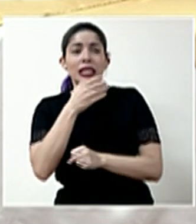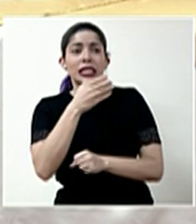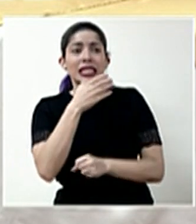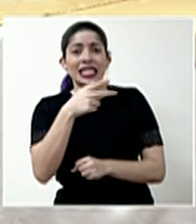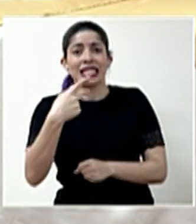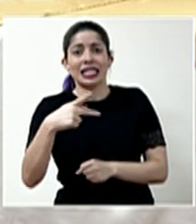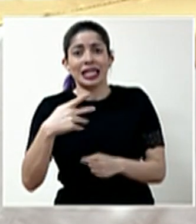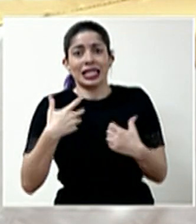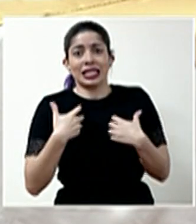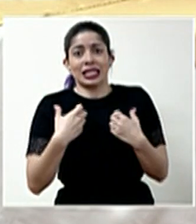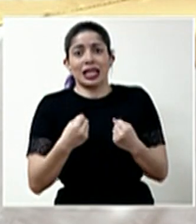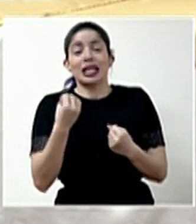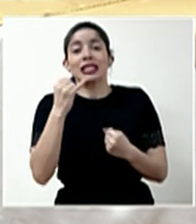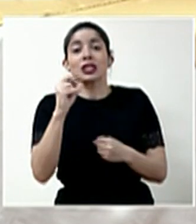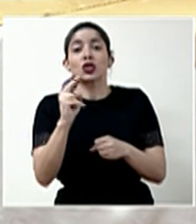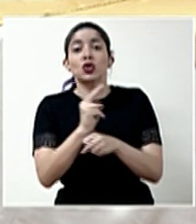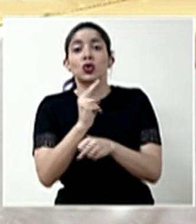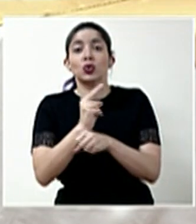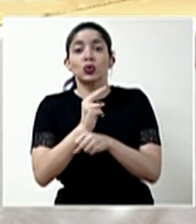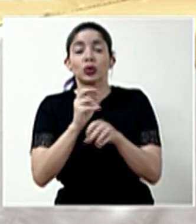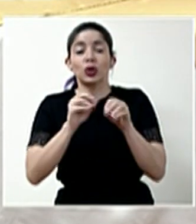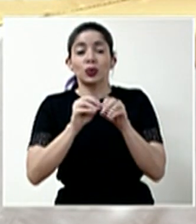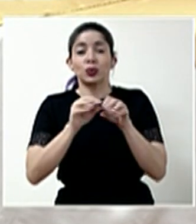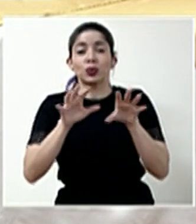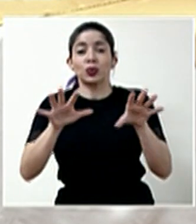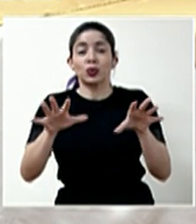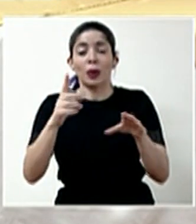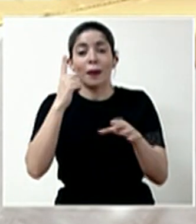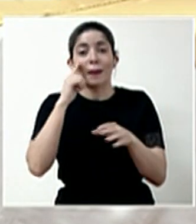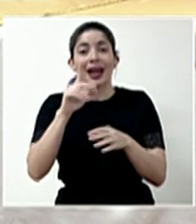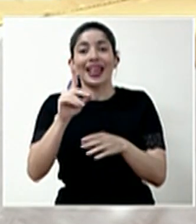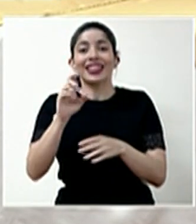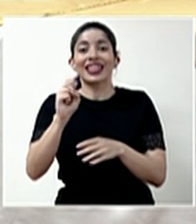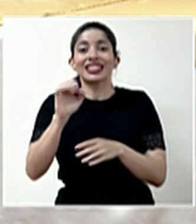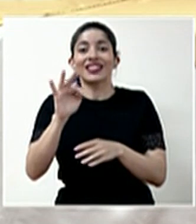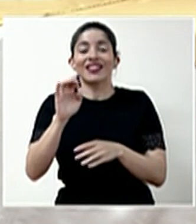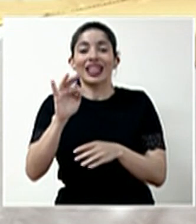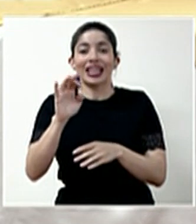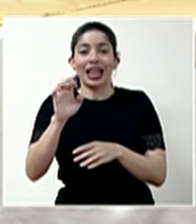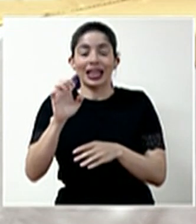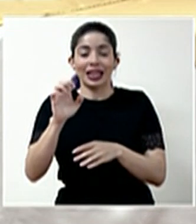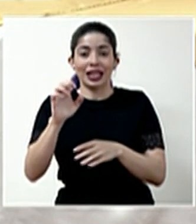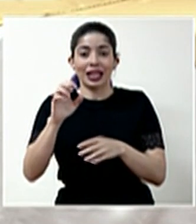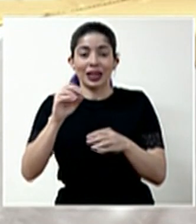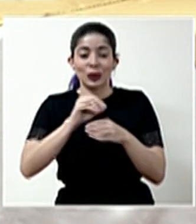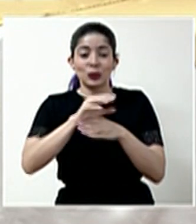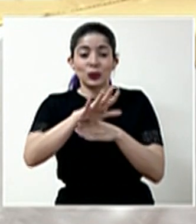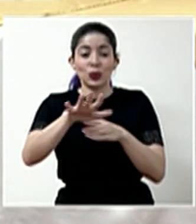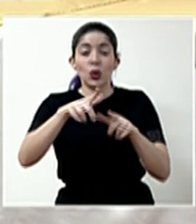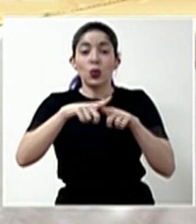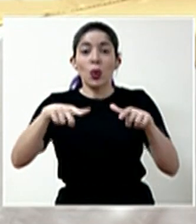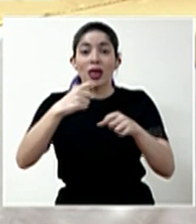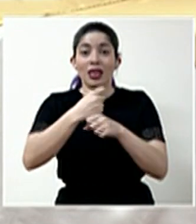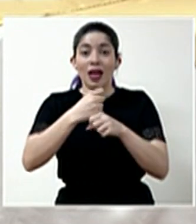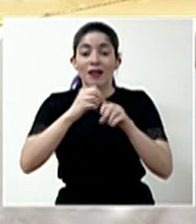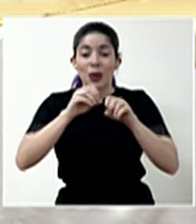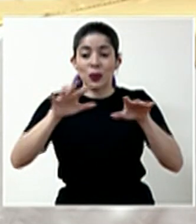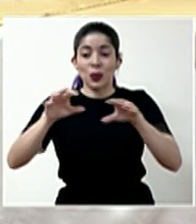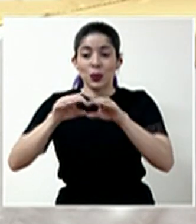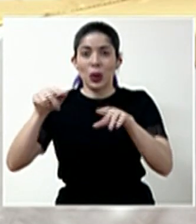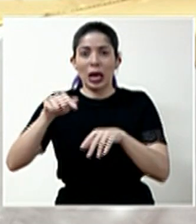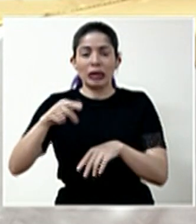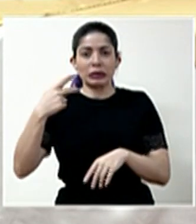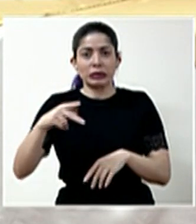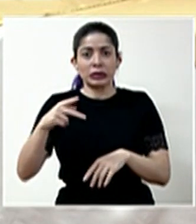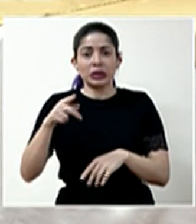para la salud al usar cabinas de aspersión o nebulización de desinfectantes en personas en lugares de trabajo. Quisiera conocer entonces el